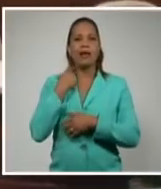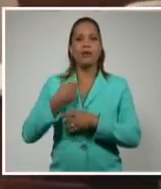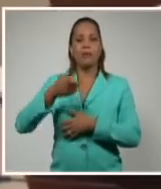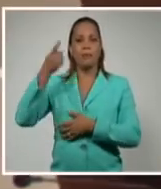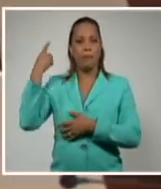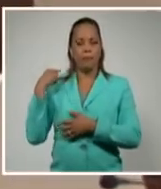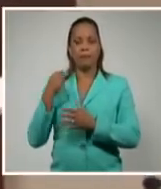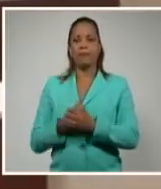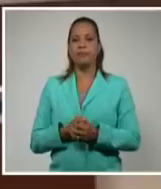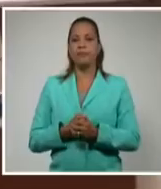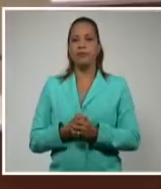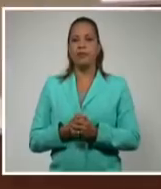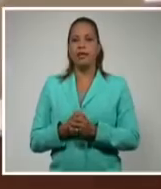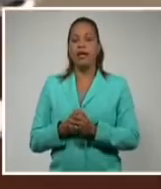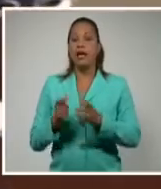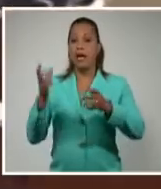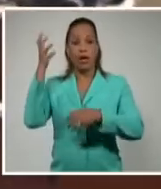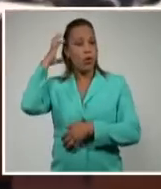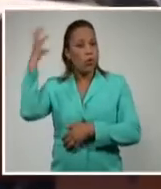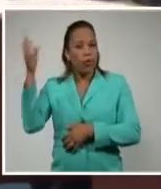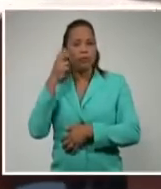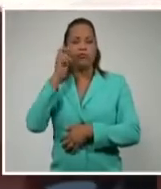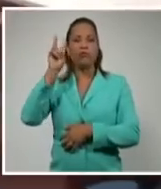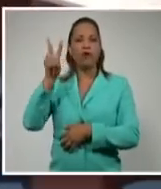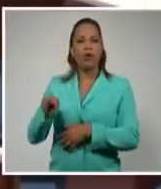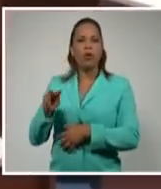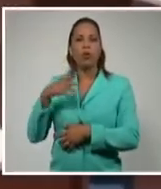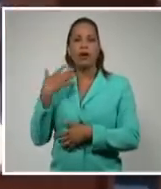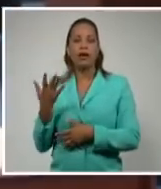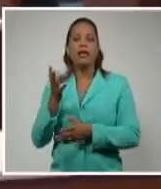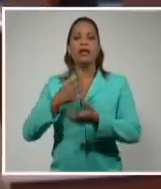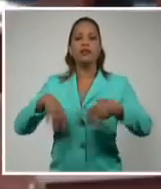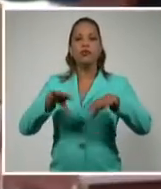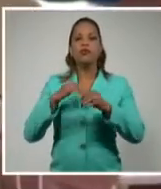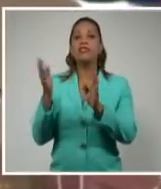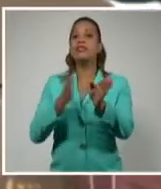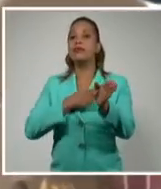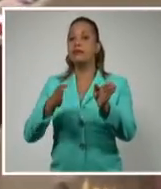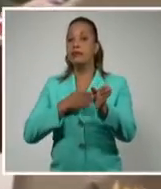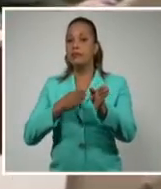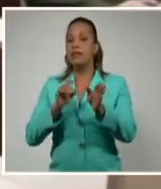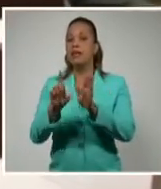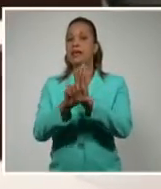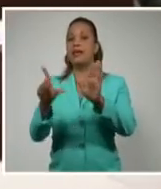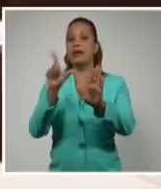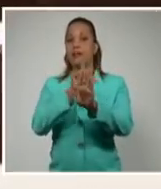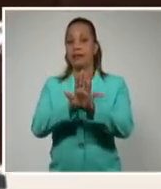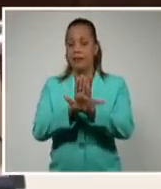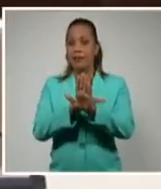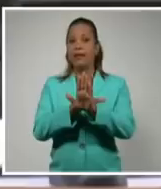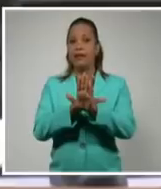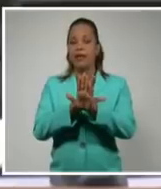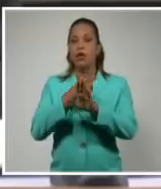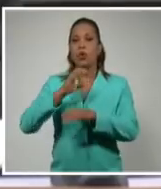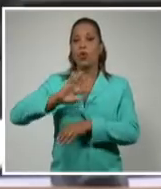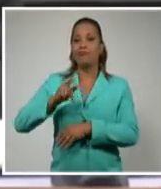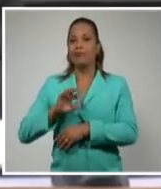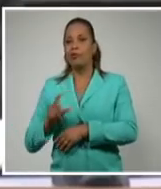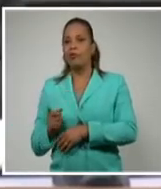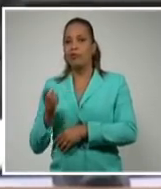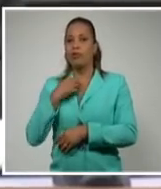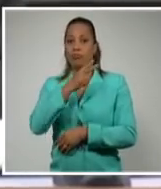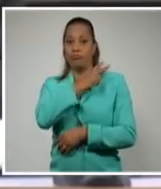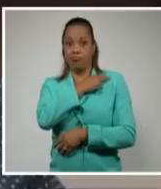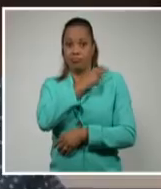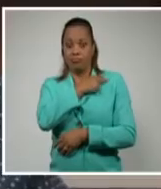También el máximo órgano de gobierno evaluó el comportamiento de las indisciplinas, ilegalidades y manifestaciones de corrupción administrativa